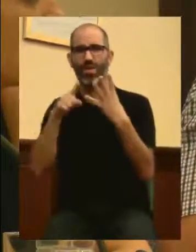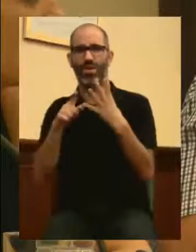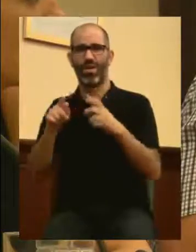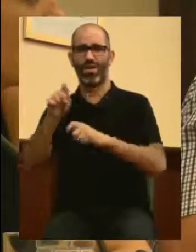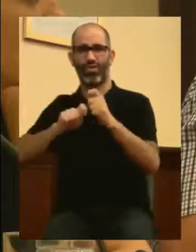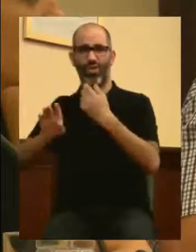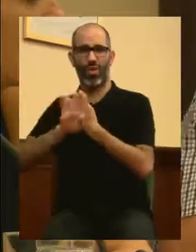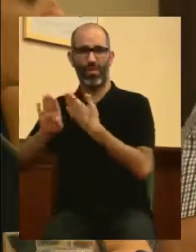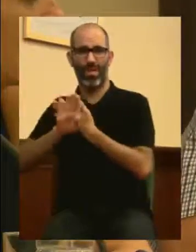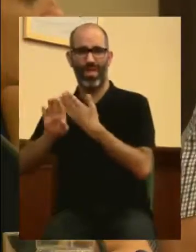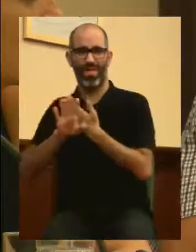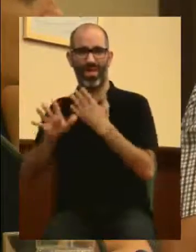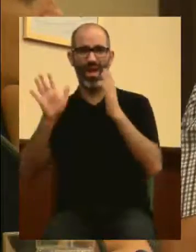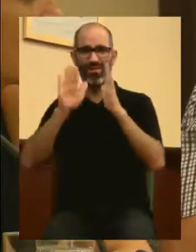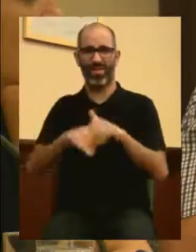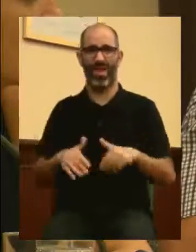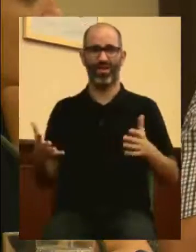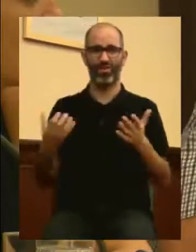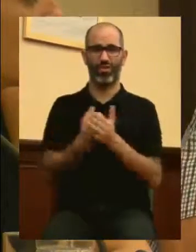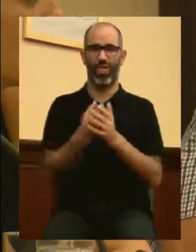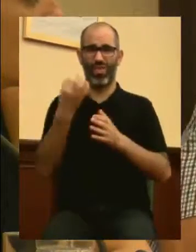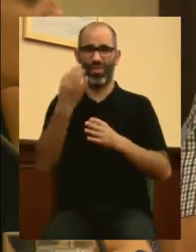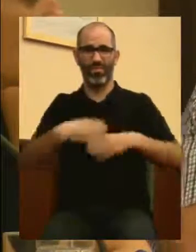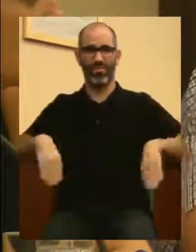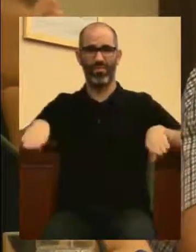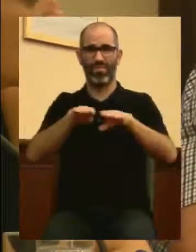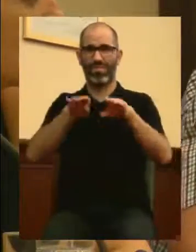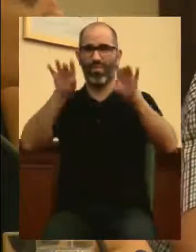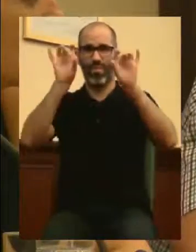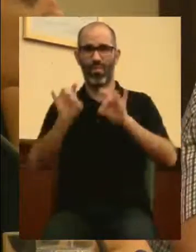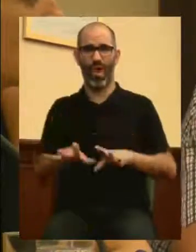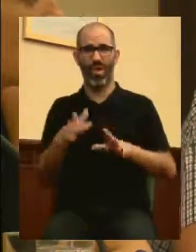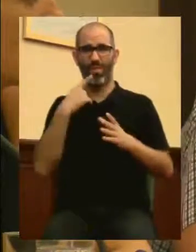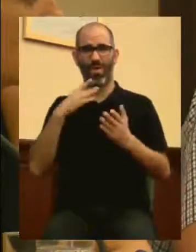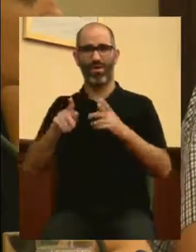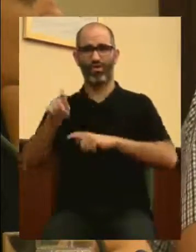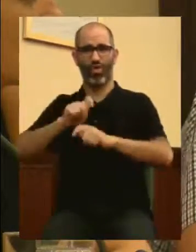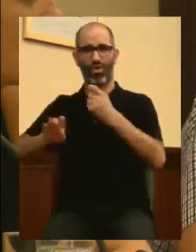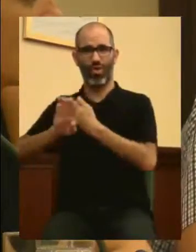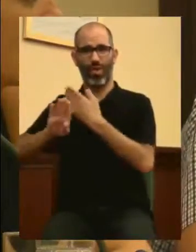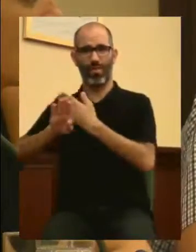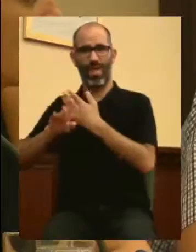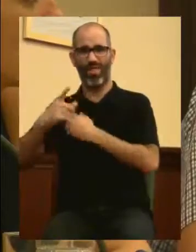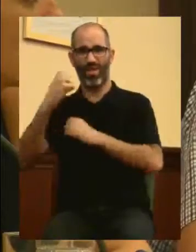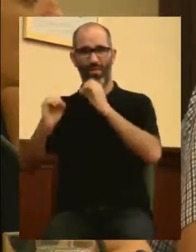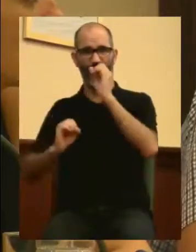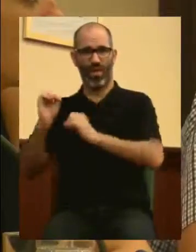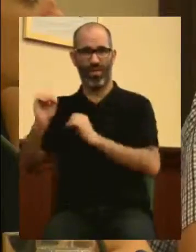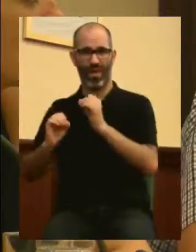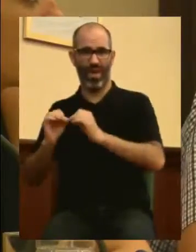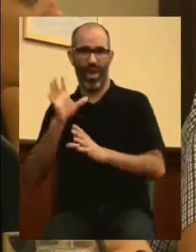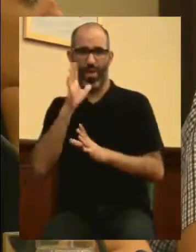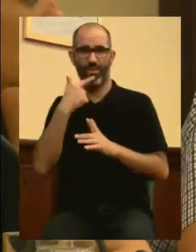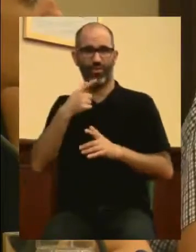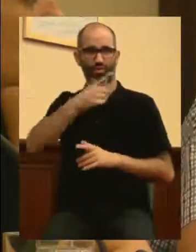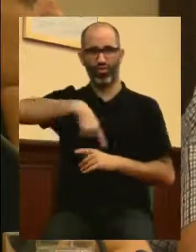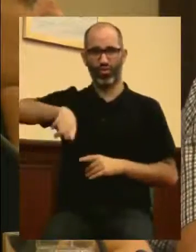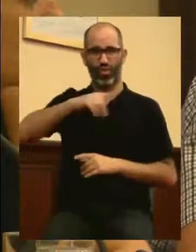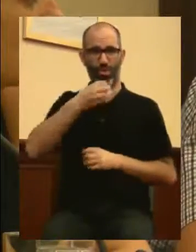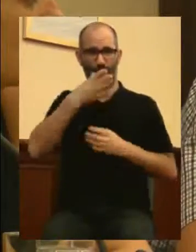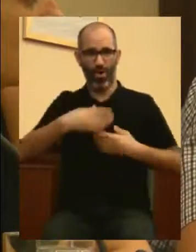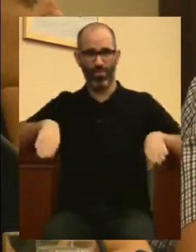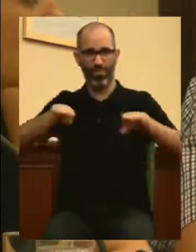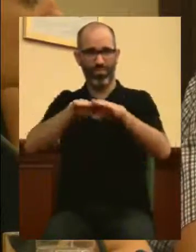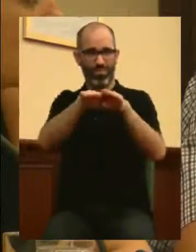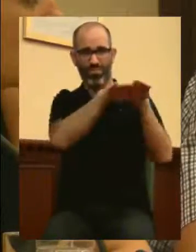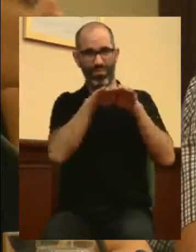vecinos el 100%? Sin duda mantenían ustedes, se mantiene el 20% de financiación del gasto indirecto. ¿Por qué?